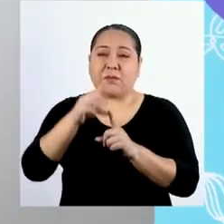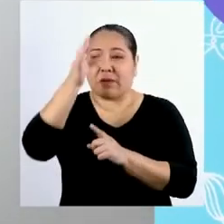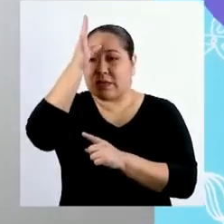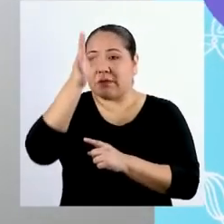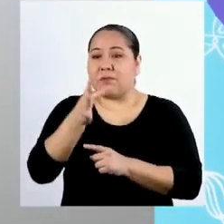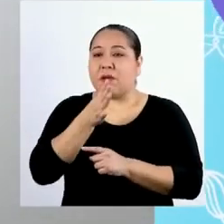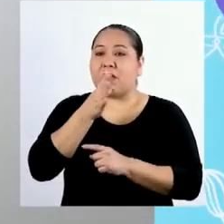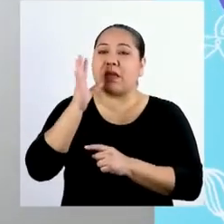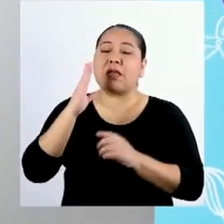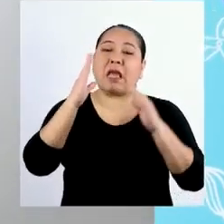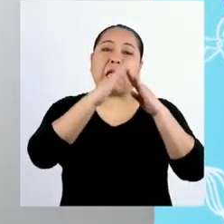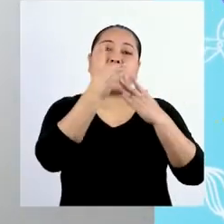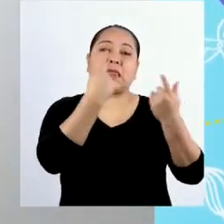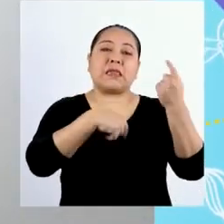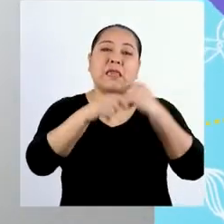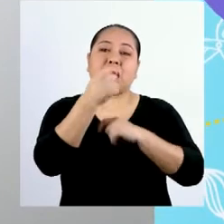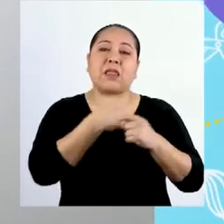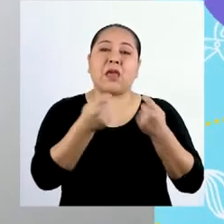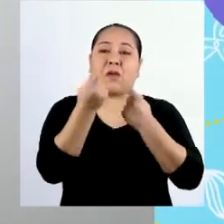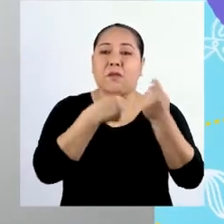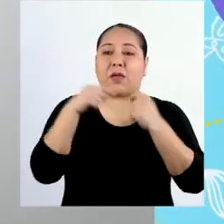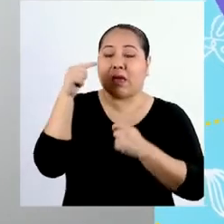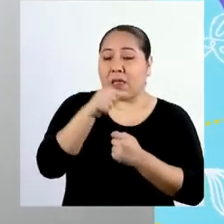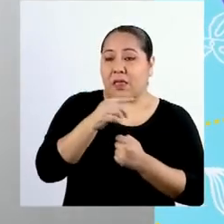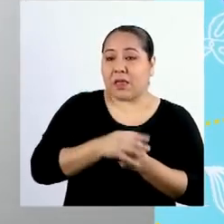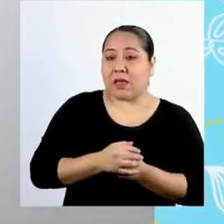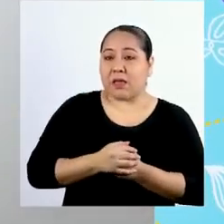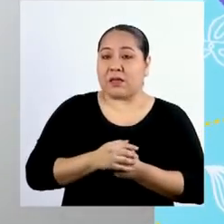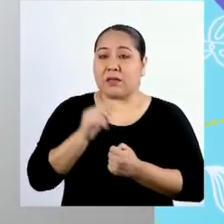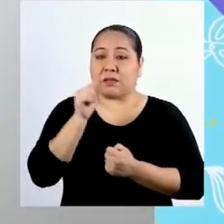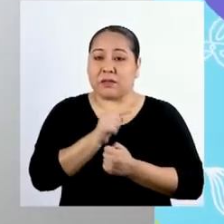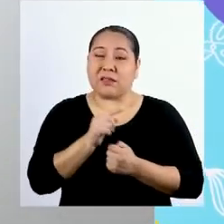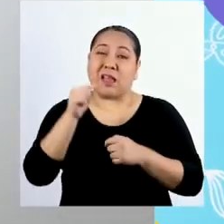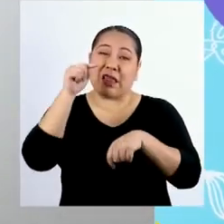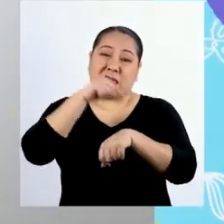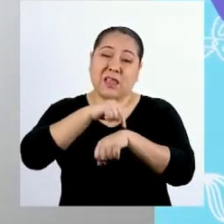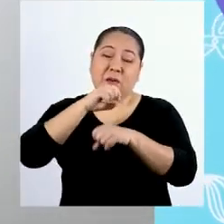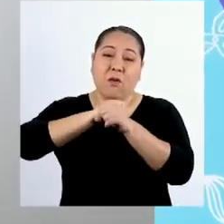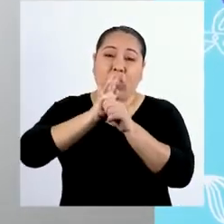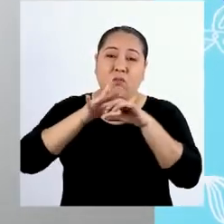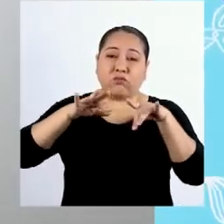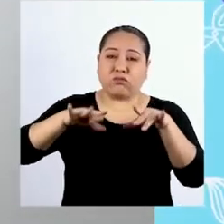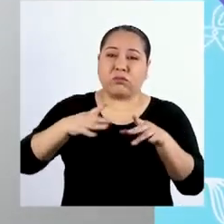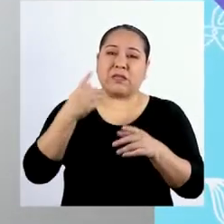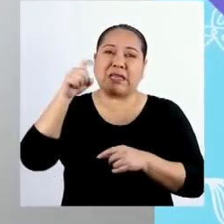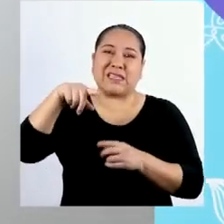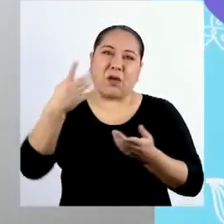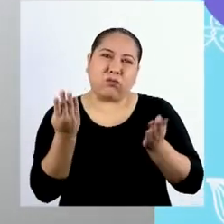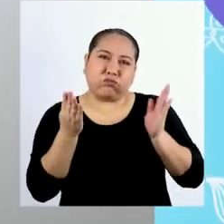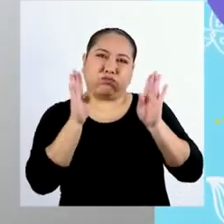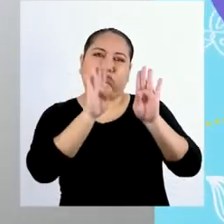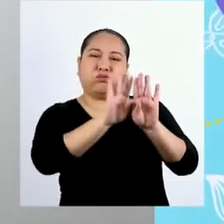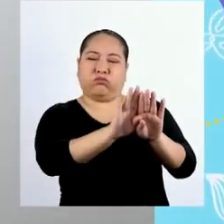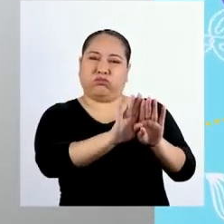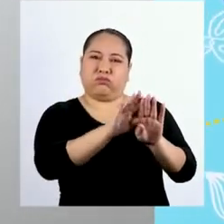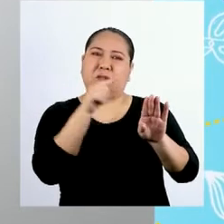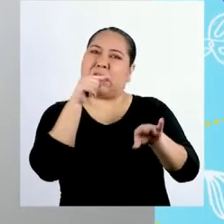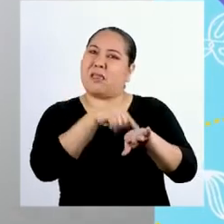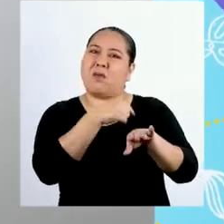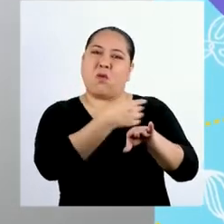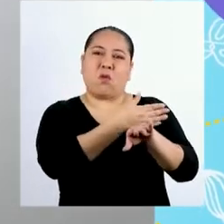padres tienen un puesto de venta en ropa de América hoy, debido a la pandemia, tuvimos que cerrar durante un buen tiempo.